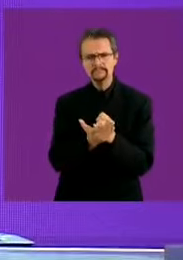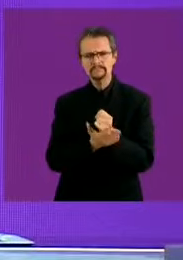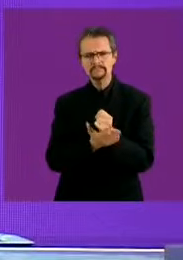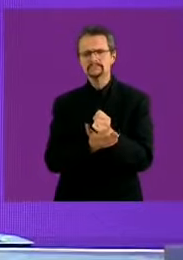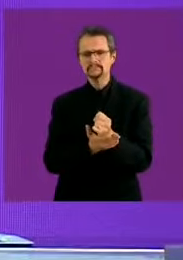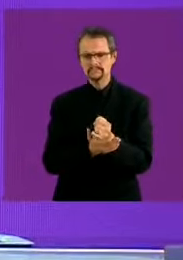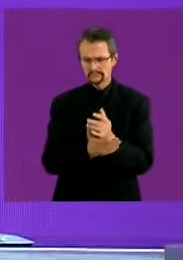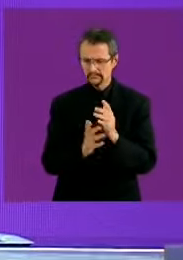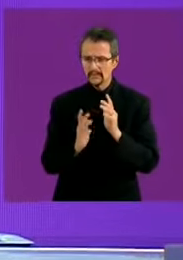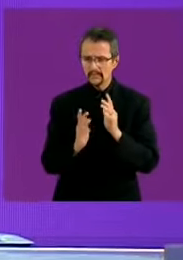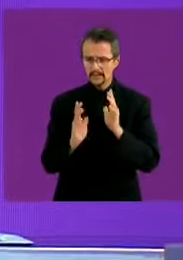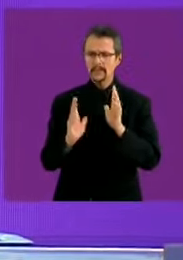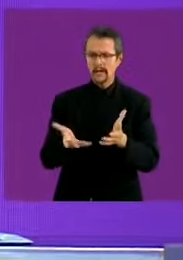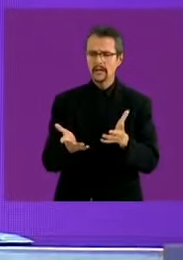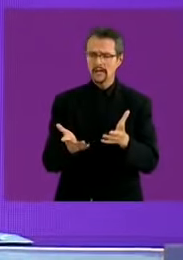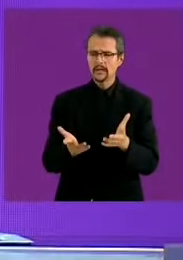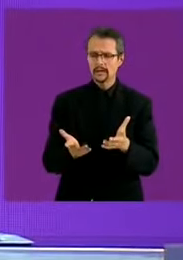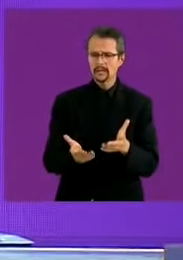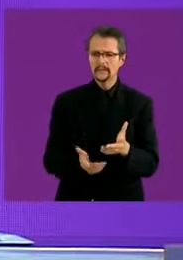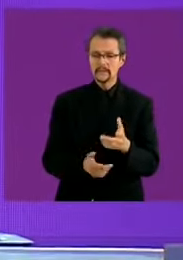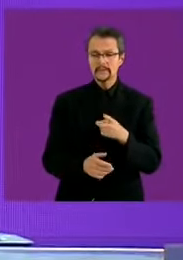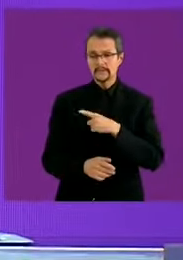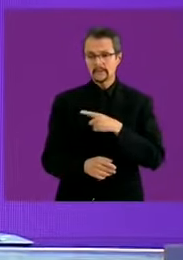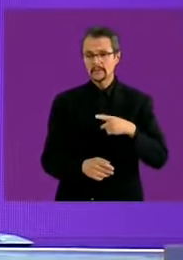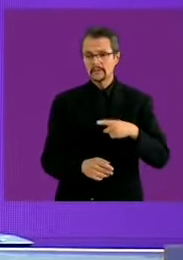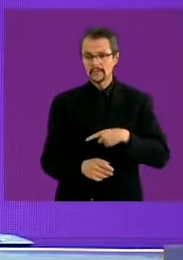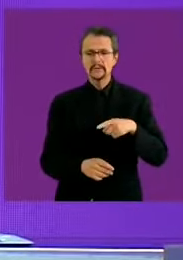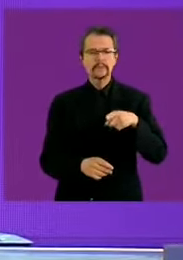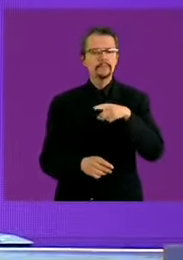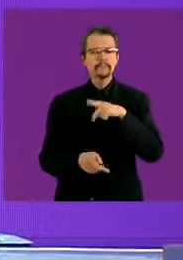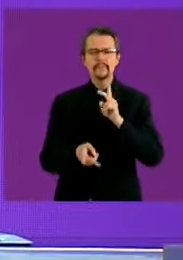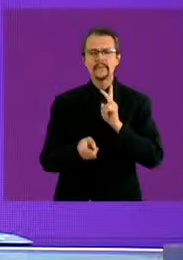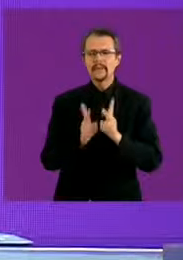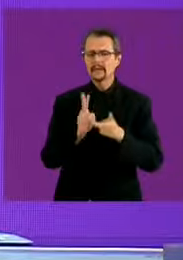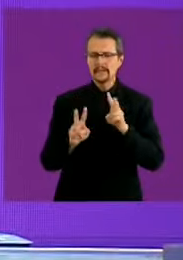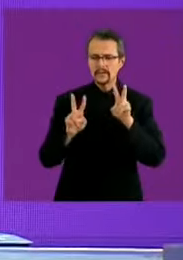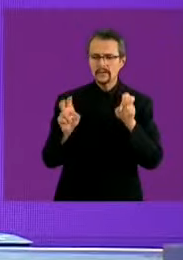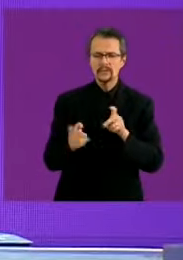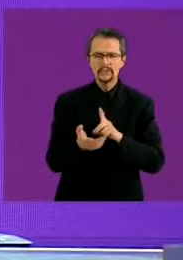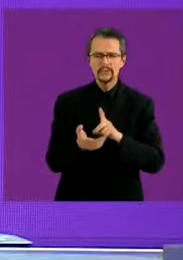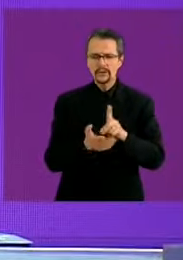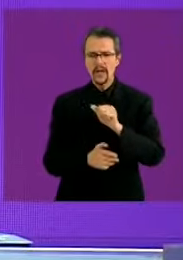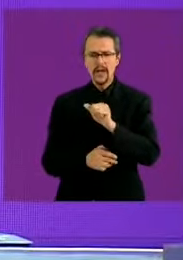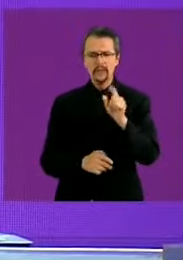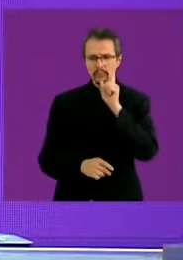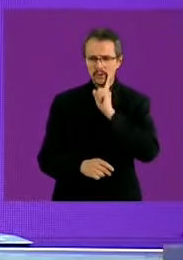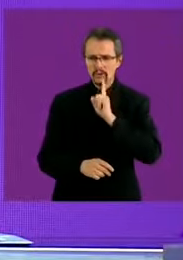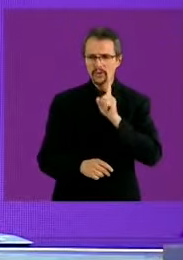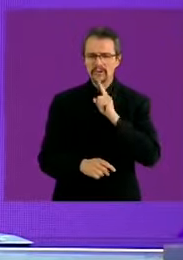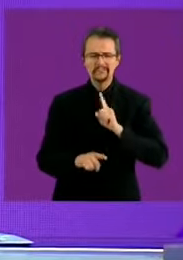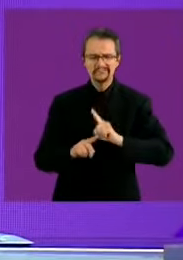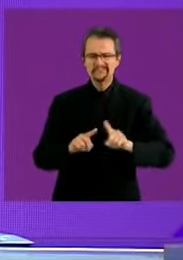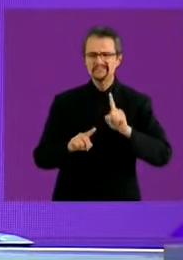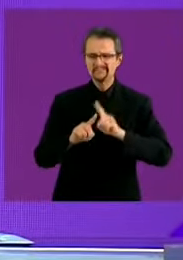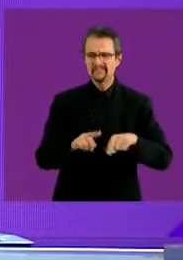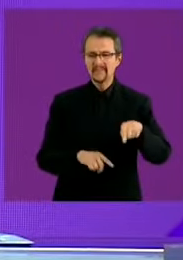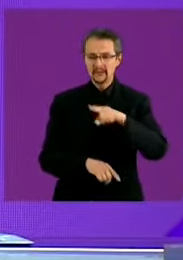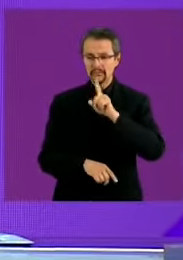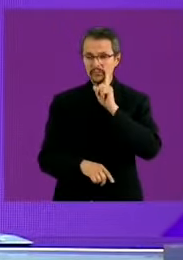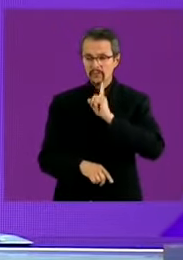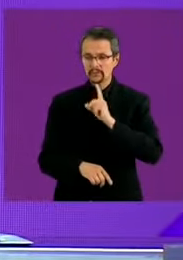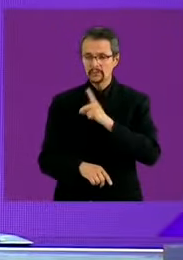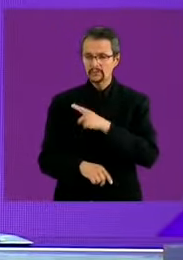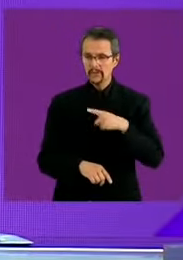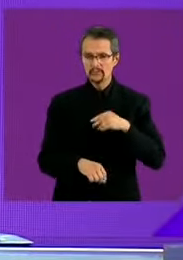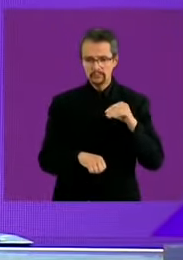y lo que hay que hablar es de los derechos en términos amplios de las mujeres las mujeres lo que requieren en efecto es un sistema nacional